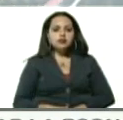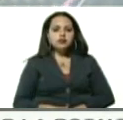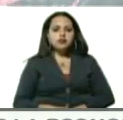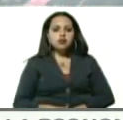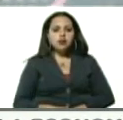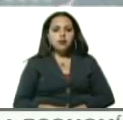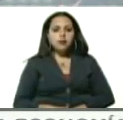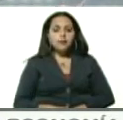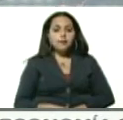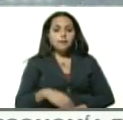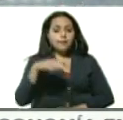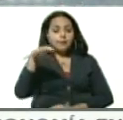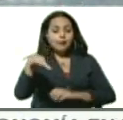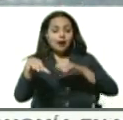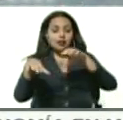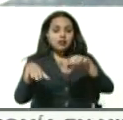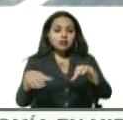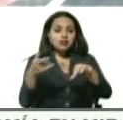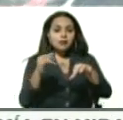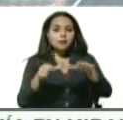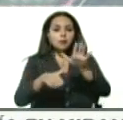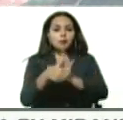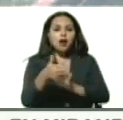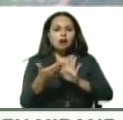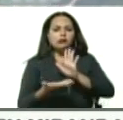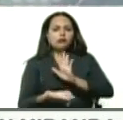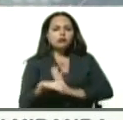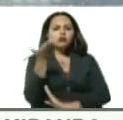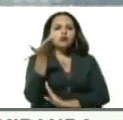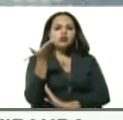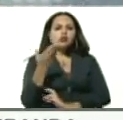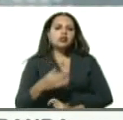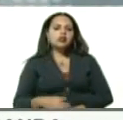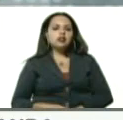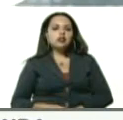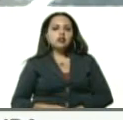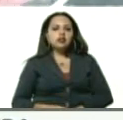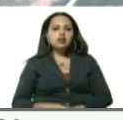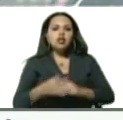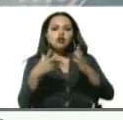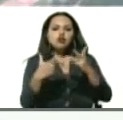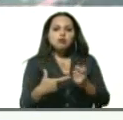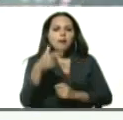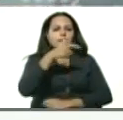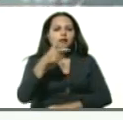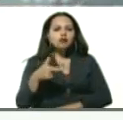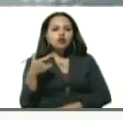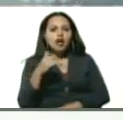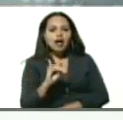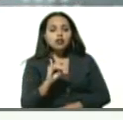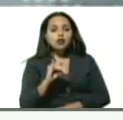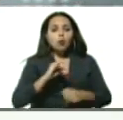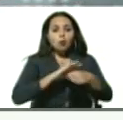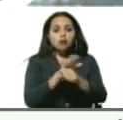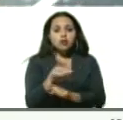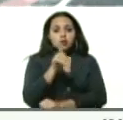que presentan un crecimiento exacerbado de hoy diario de casos por COVID-19.